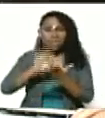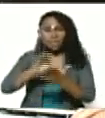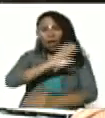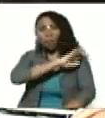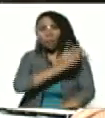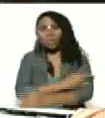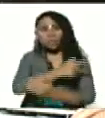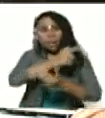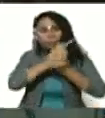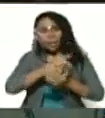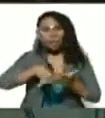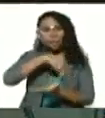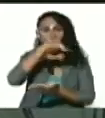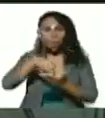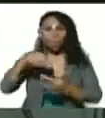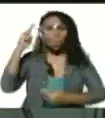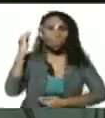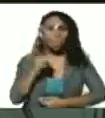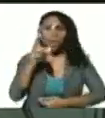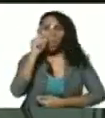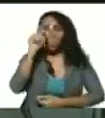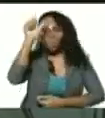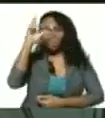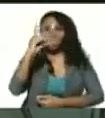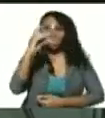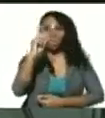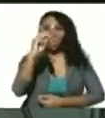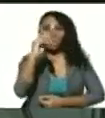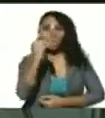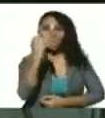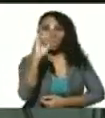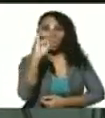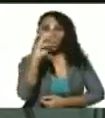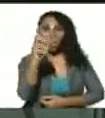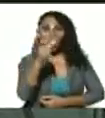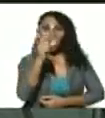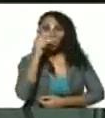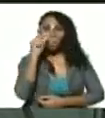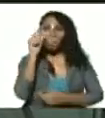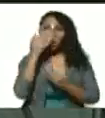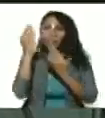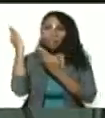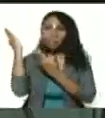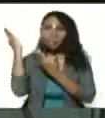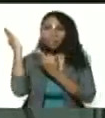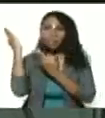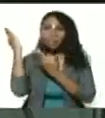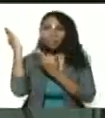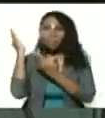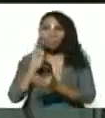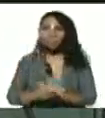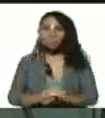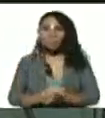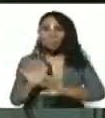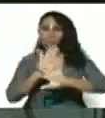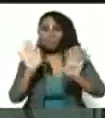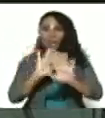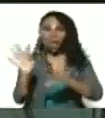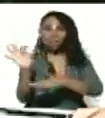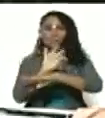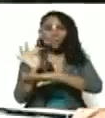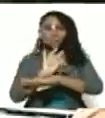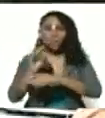Armada Nacional Bolivariana, Domingo Antonio Hernández Lares. Ya en funciones,